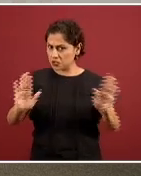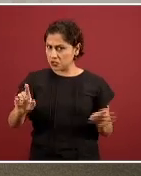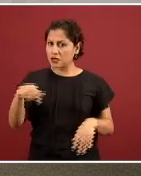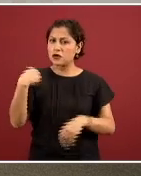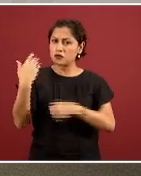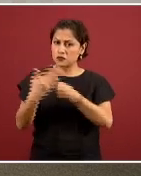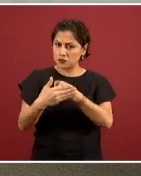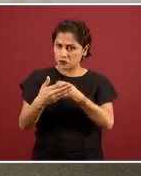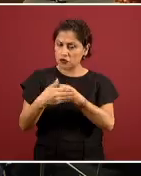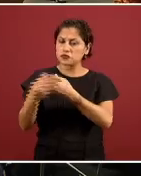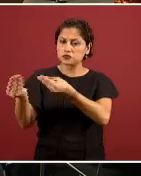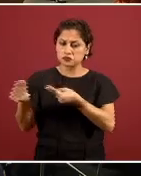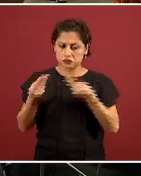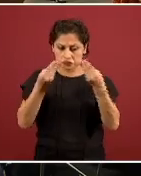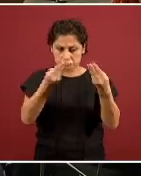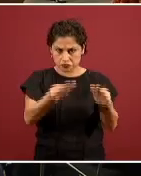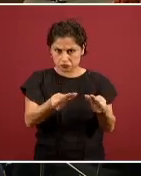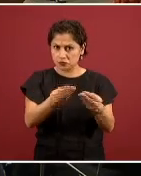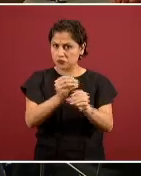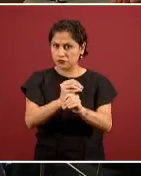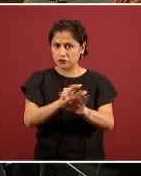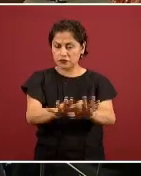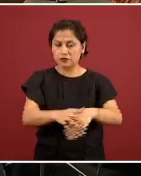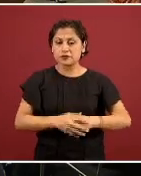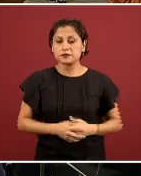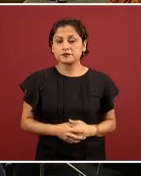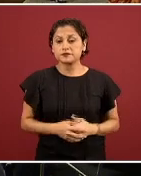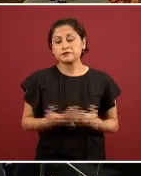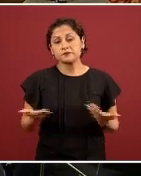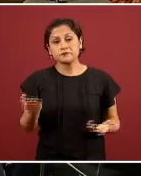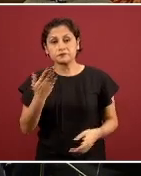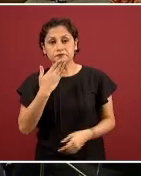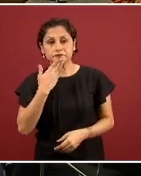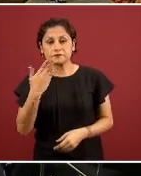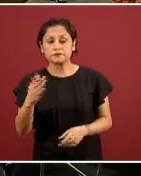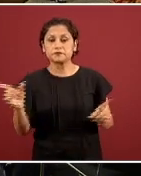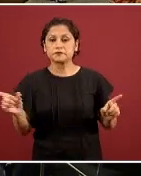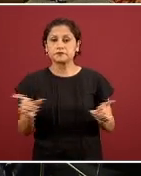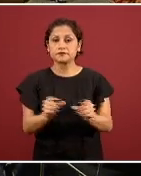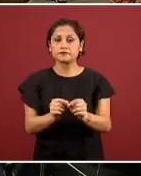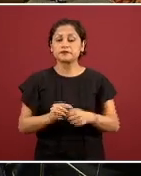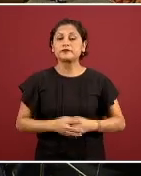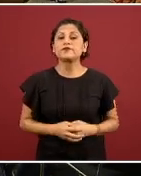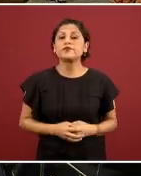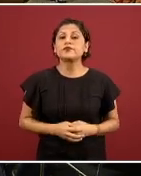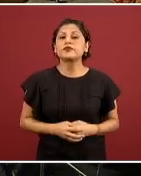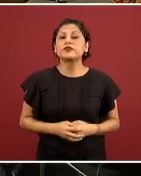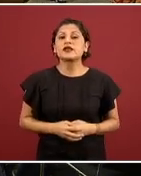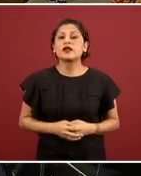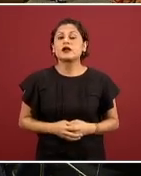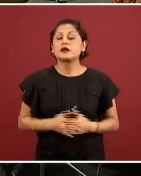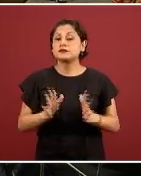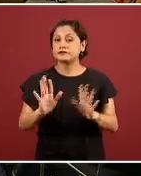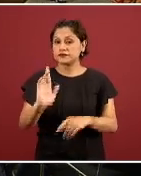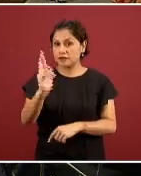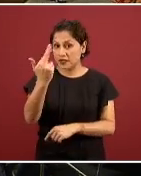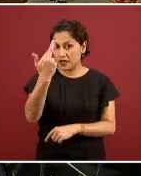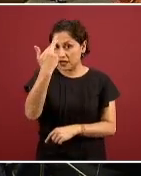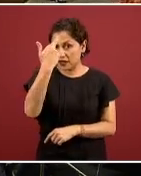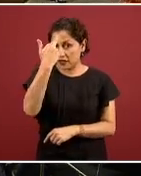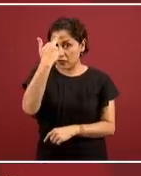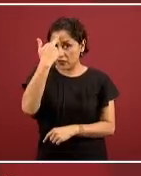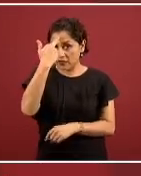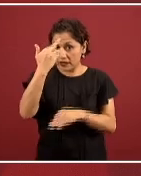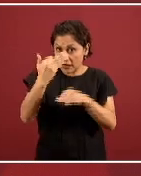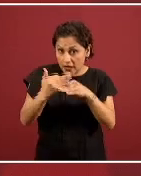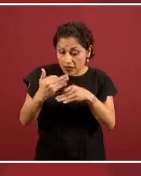ustedes próximamente gracias muy bien pues aquí terminamos un recordatorio no estamos en un periodo de vacaciones